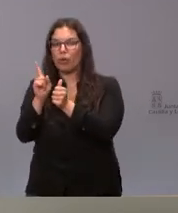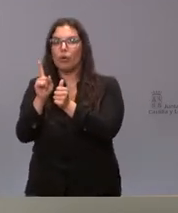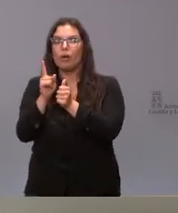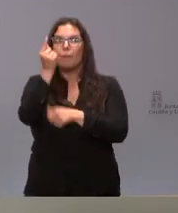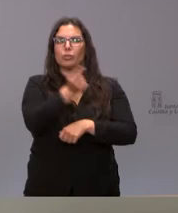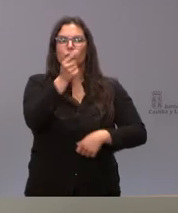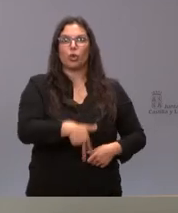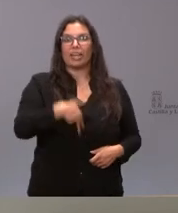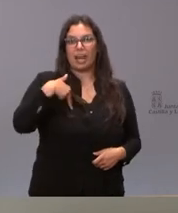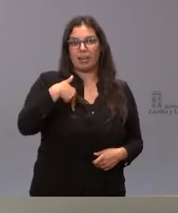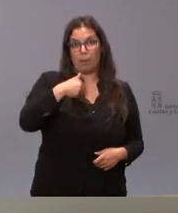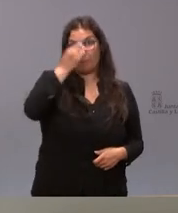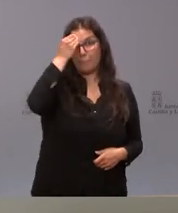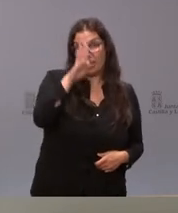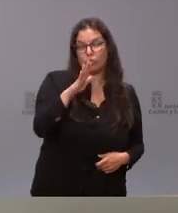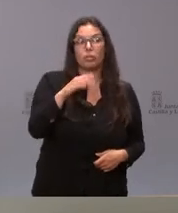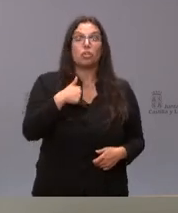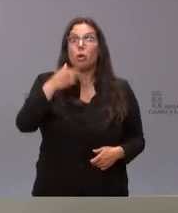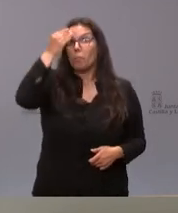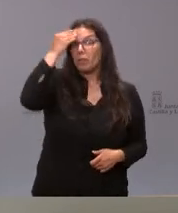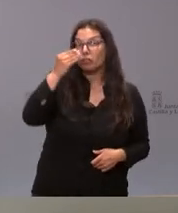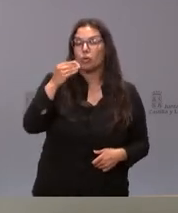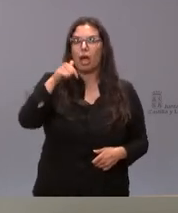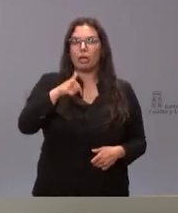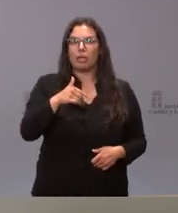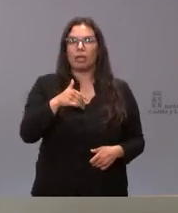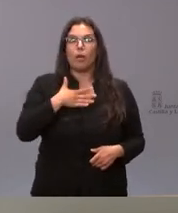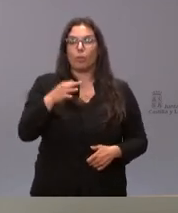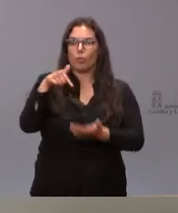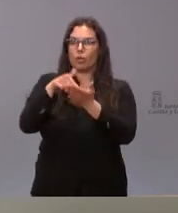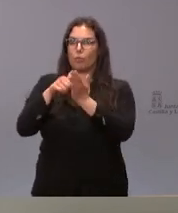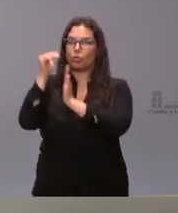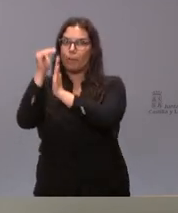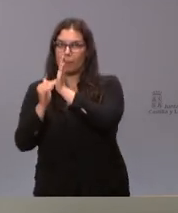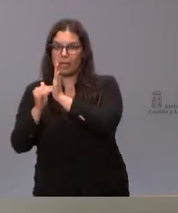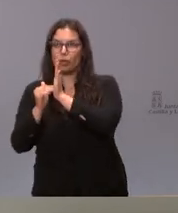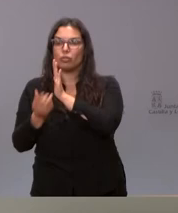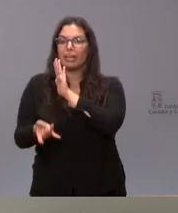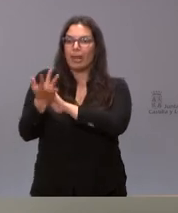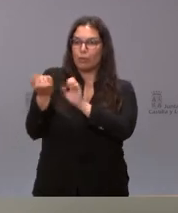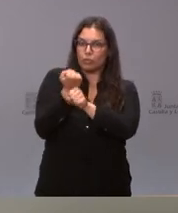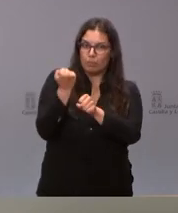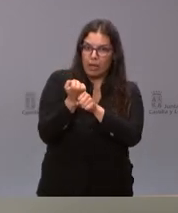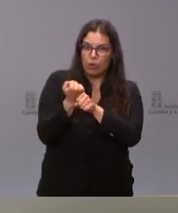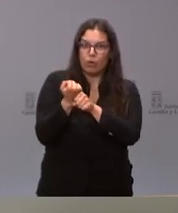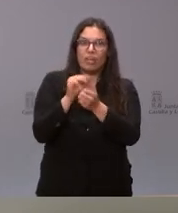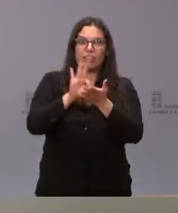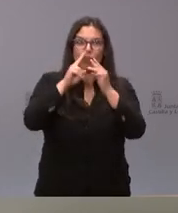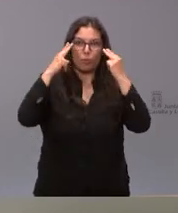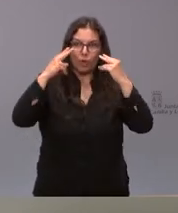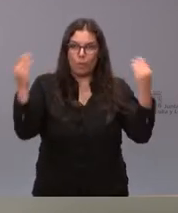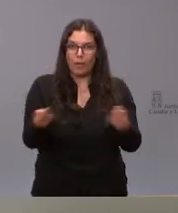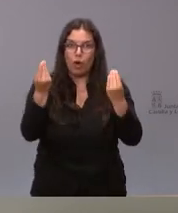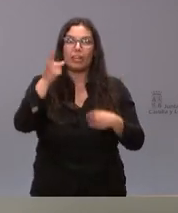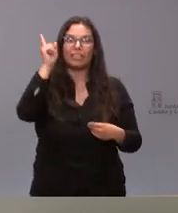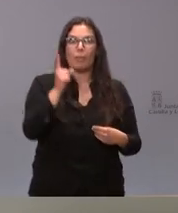creo que sea negativo que nuestra comunidad autónoma estemos siendo capaces de bajar impuestos de crear empleo de mejorar los servicios públicos y a